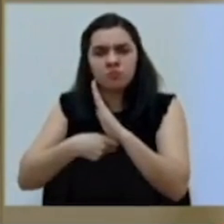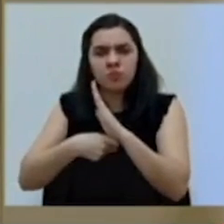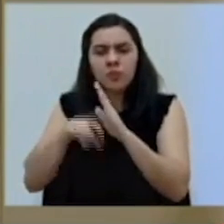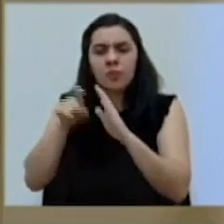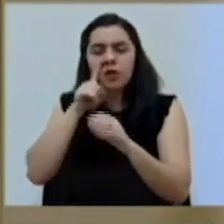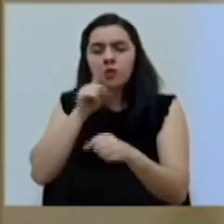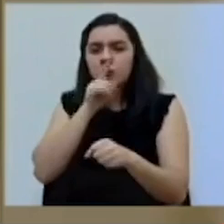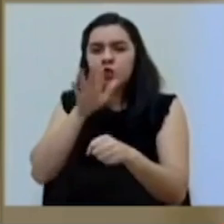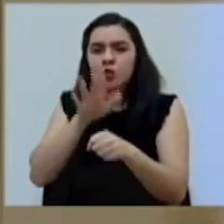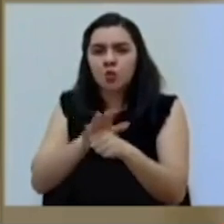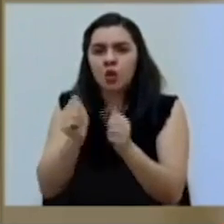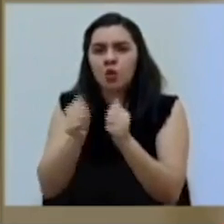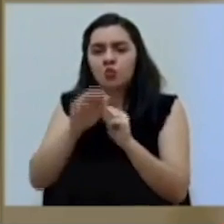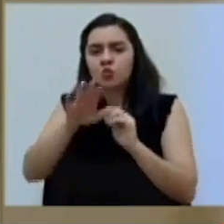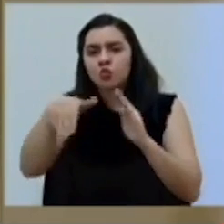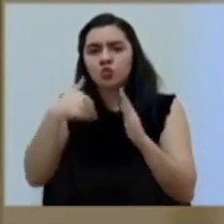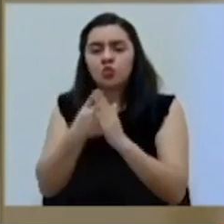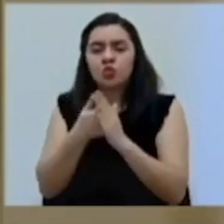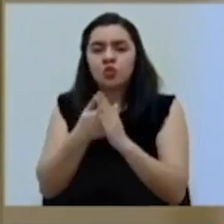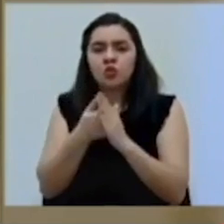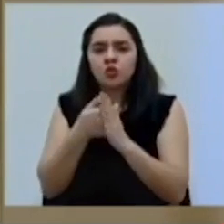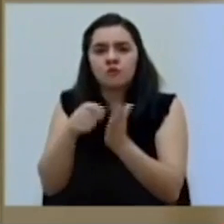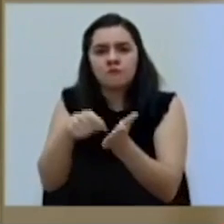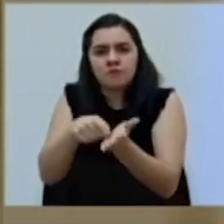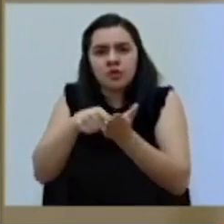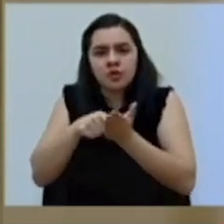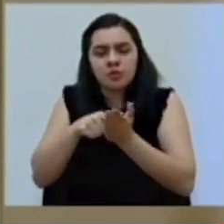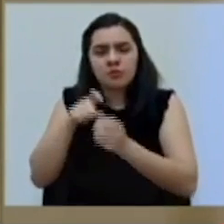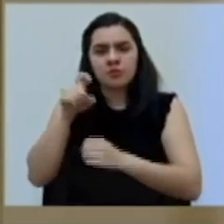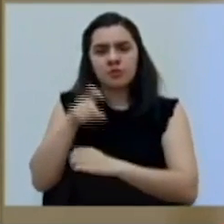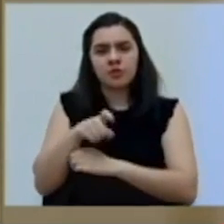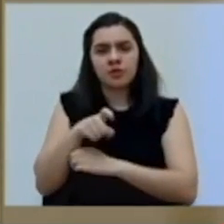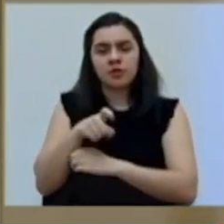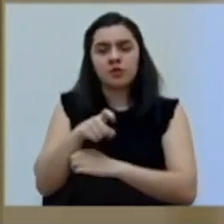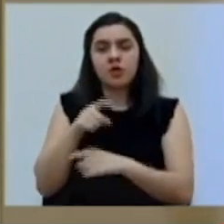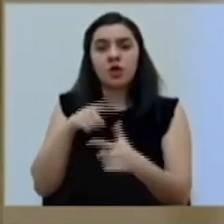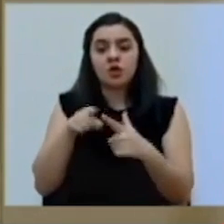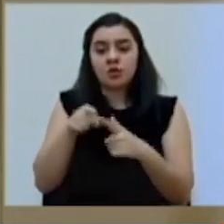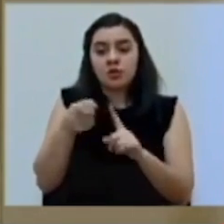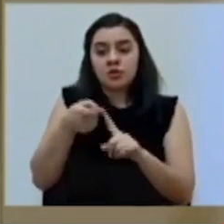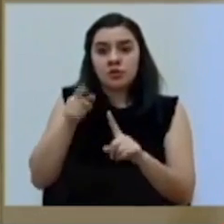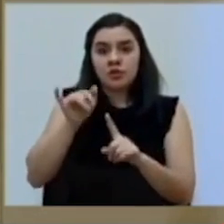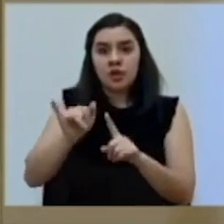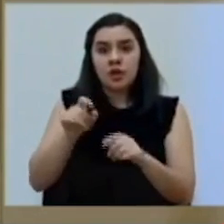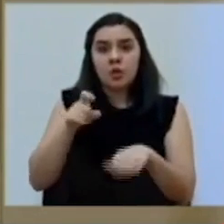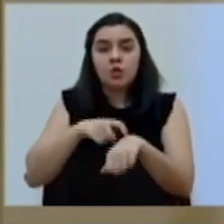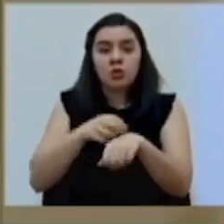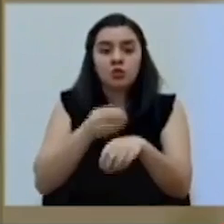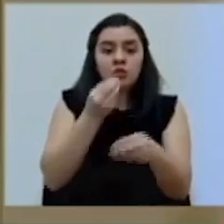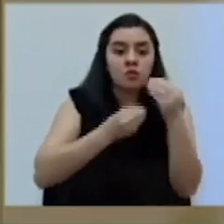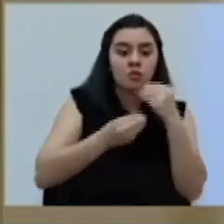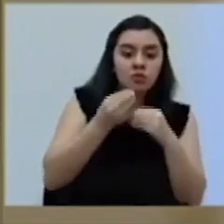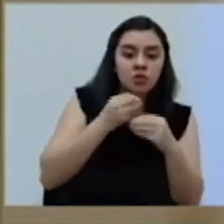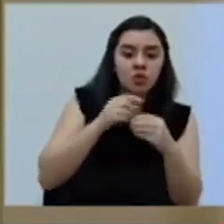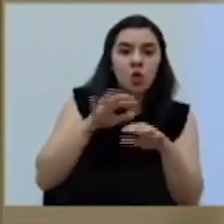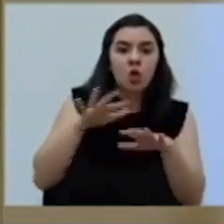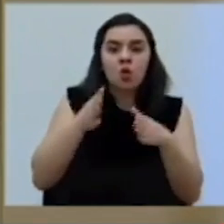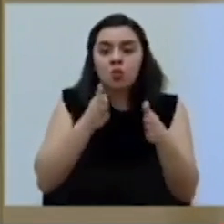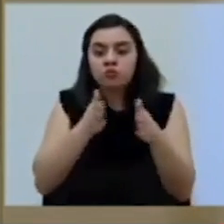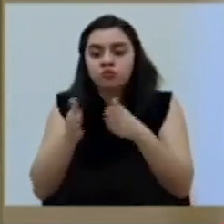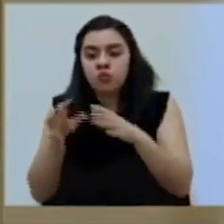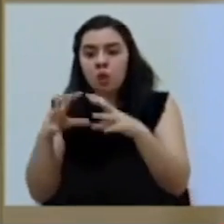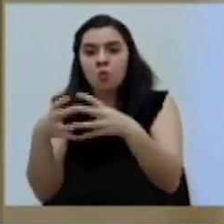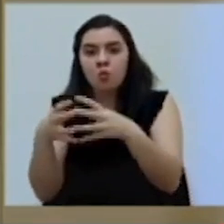cumpla con todos los requerimientos necesarios. Entonces, ahí, desde el momento de alimentación, la manera en cómo se van a manejar esas